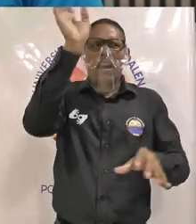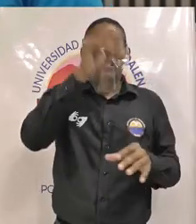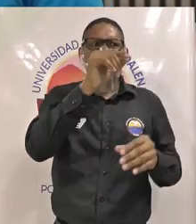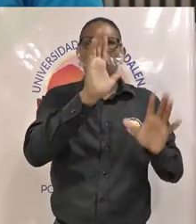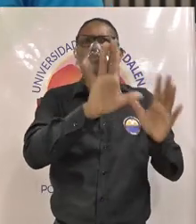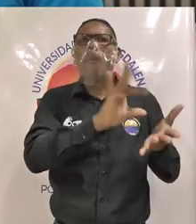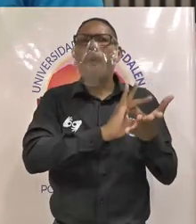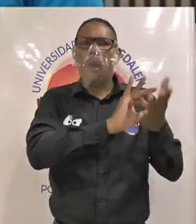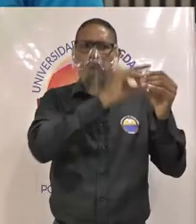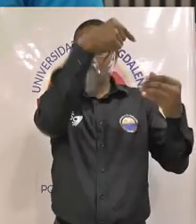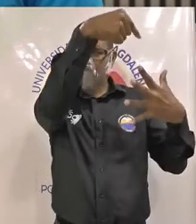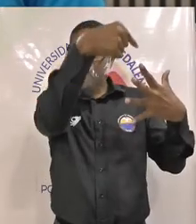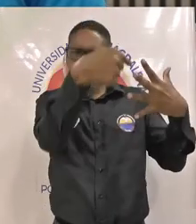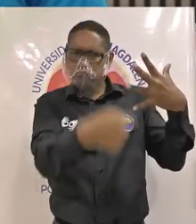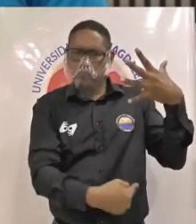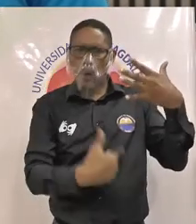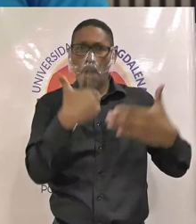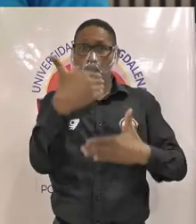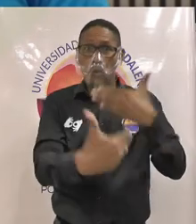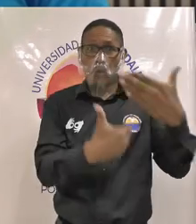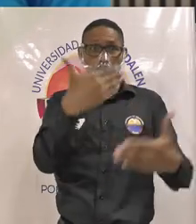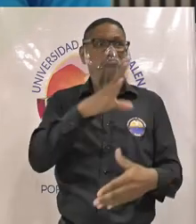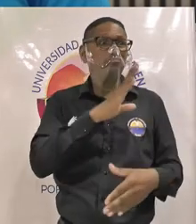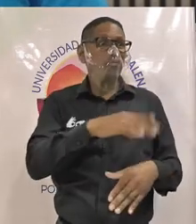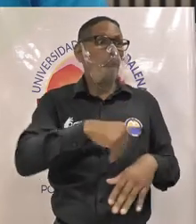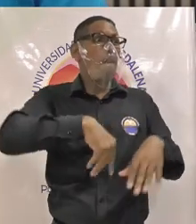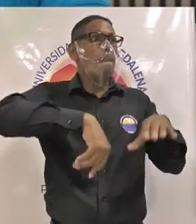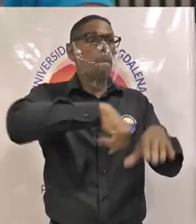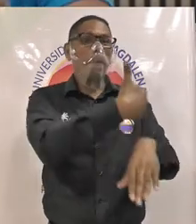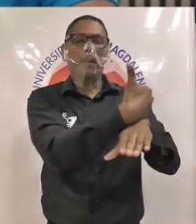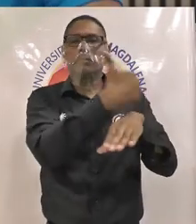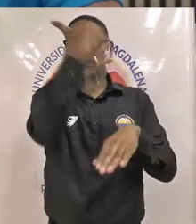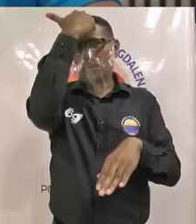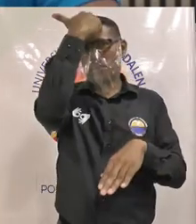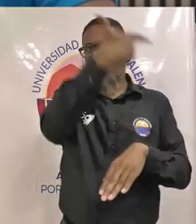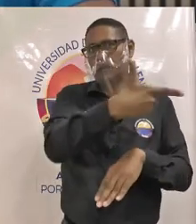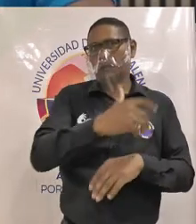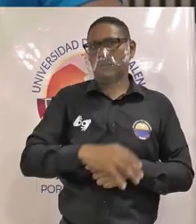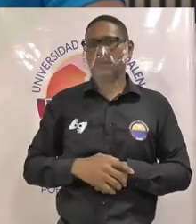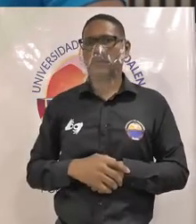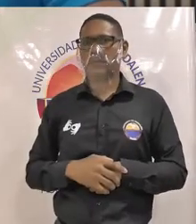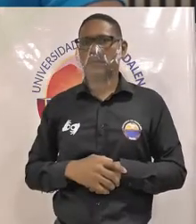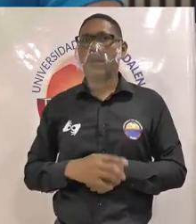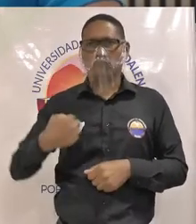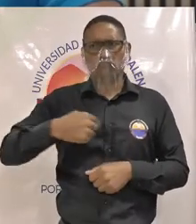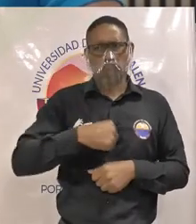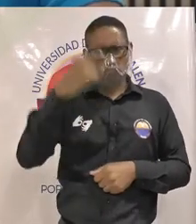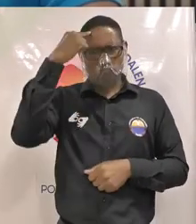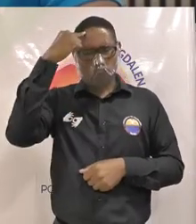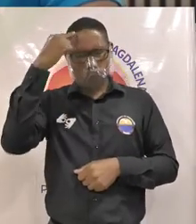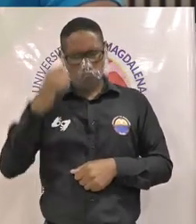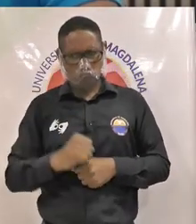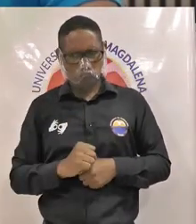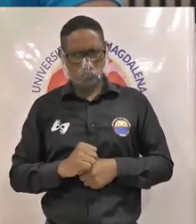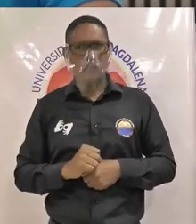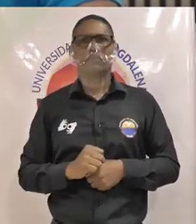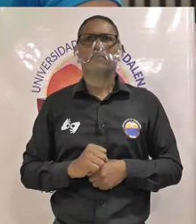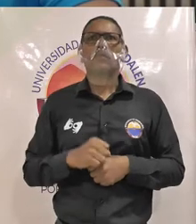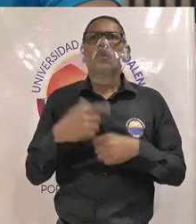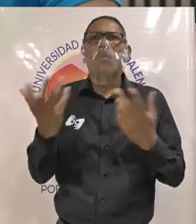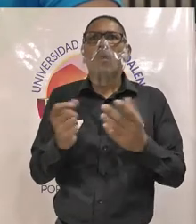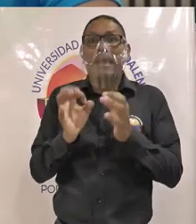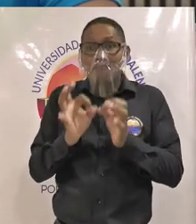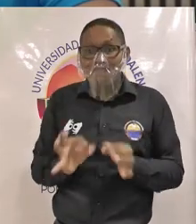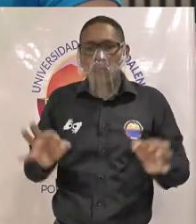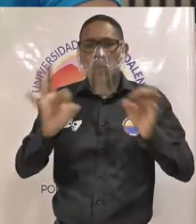como eje central en el proceso educativo al docente nosotros queremos hablar y comprendemos que la mejor opción es hablar de